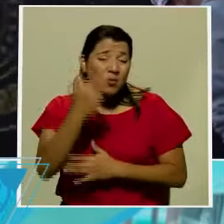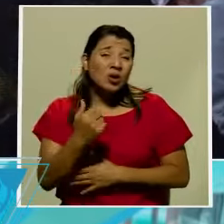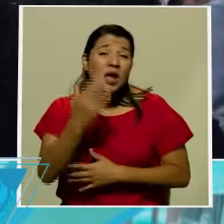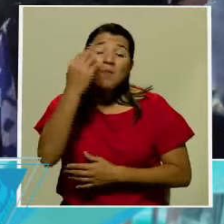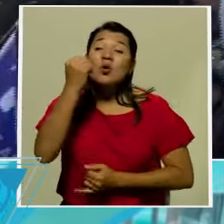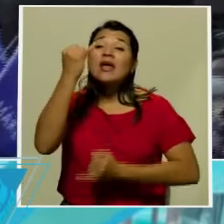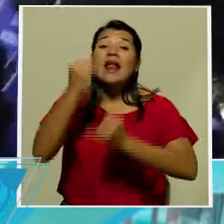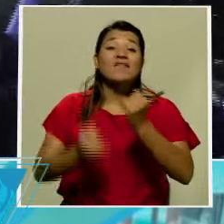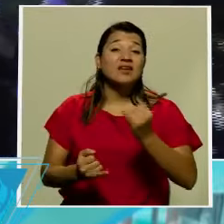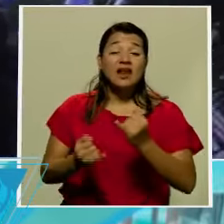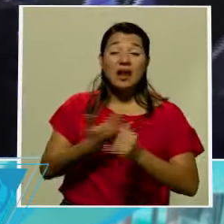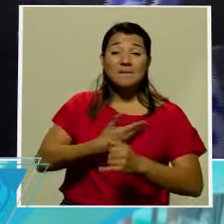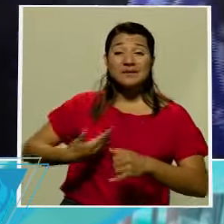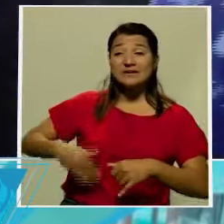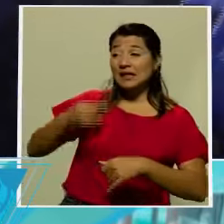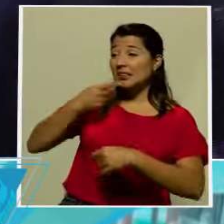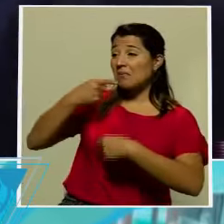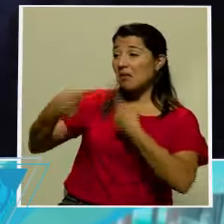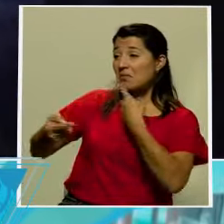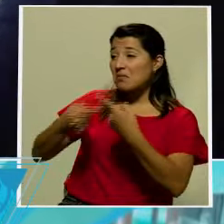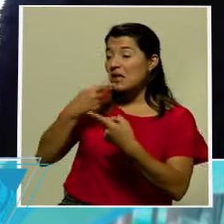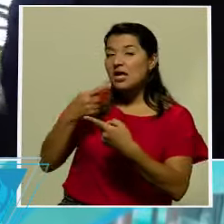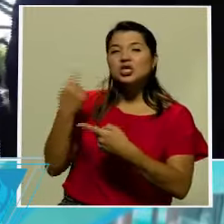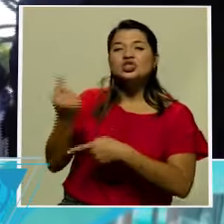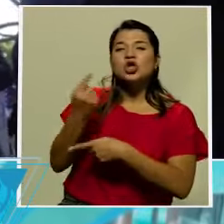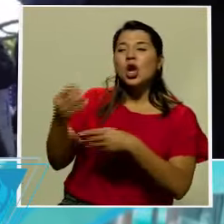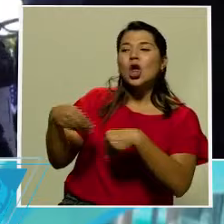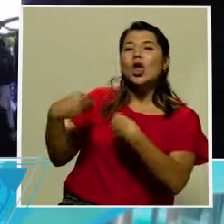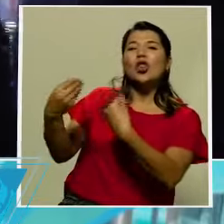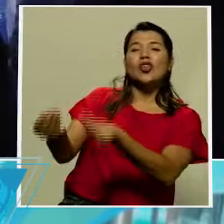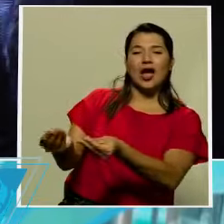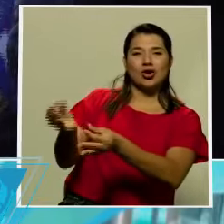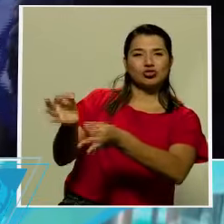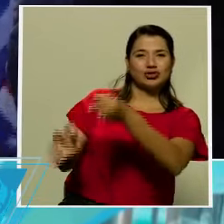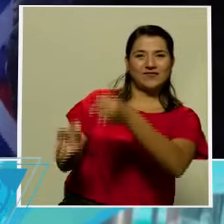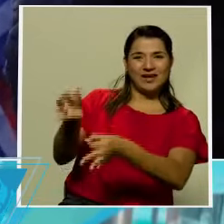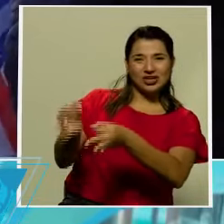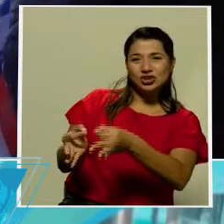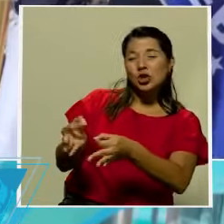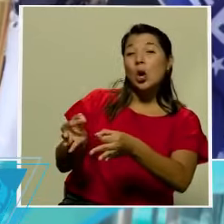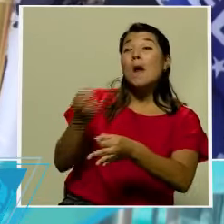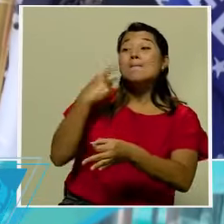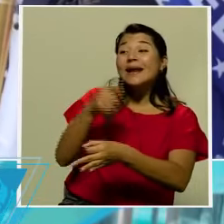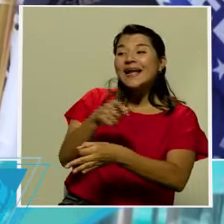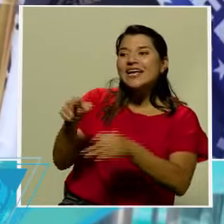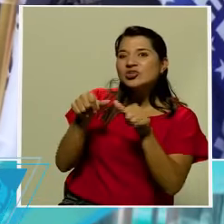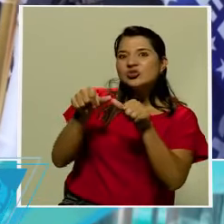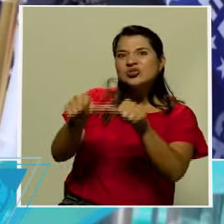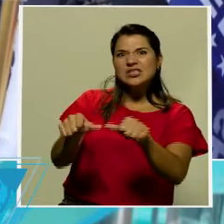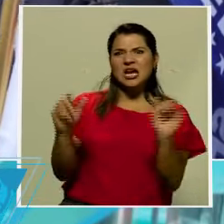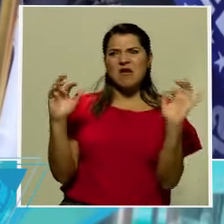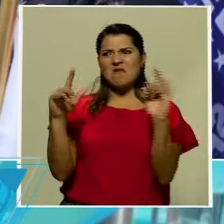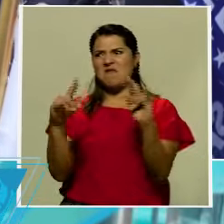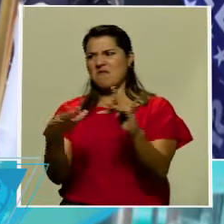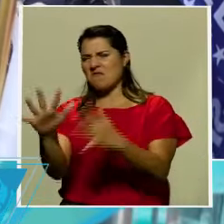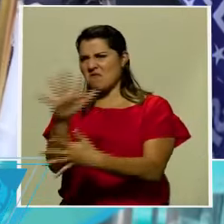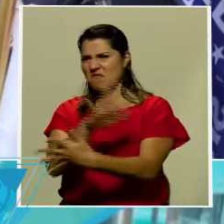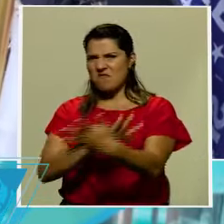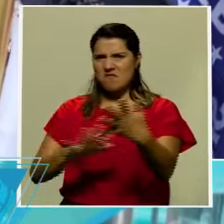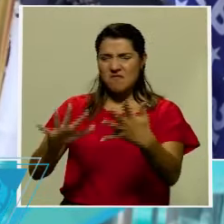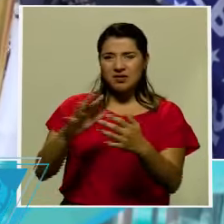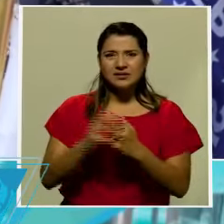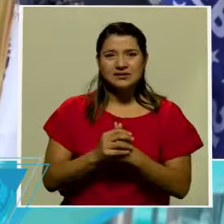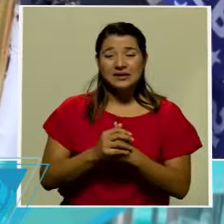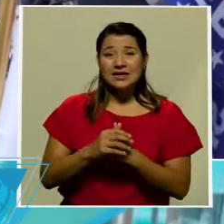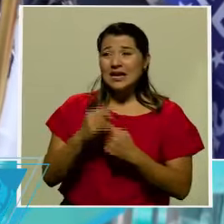las turbas para que sigan agitando la situación en Washington, para que sigan causando daño. Los llamó patriota, les